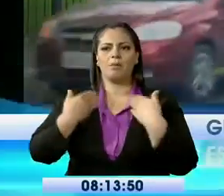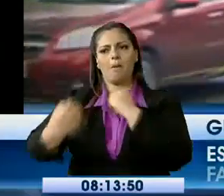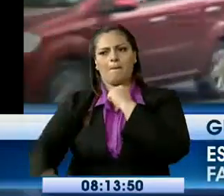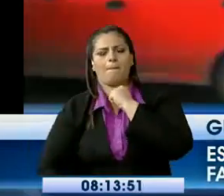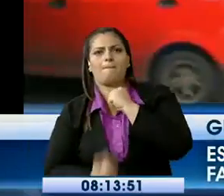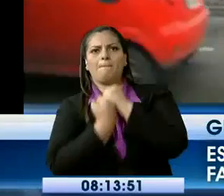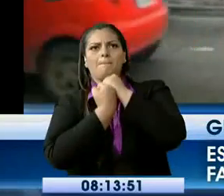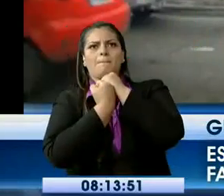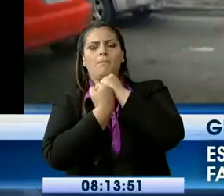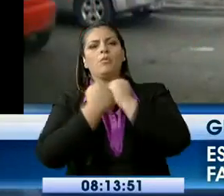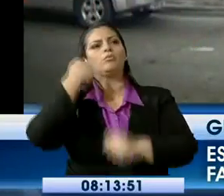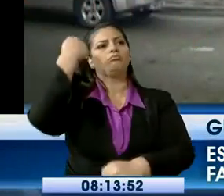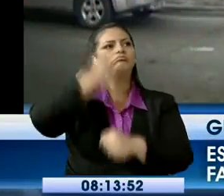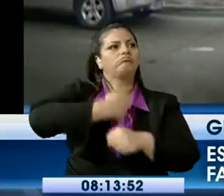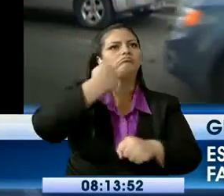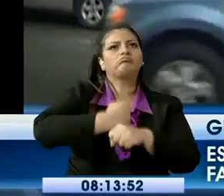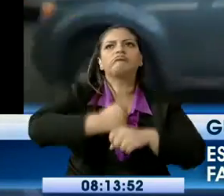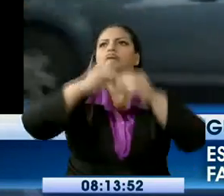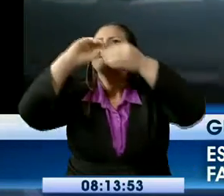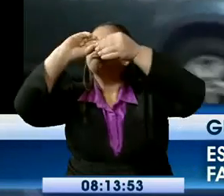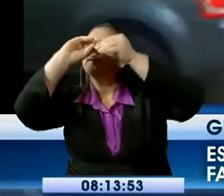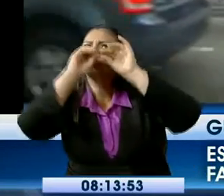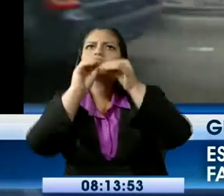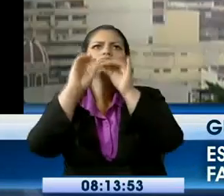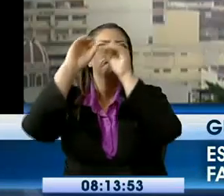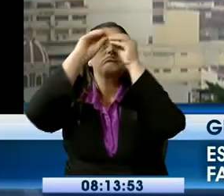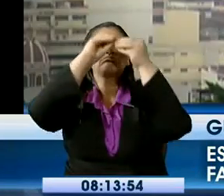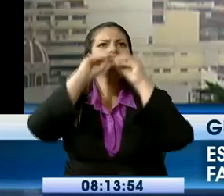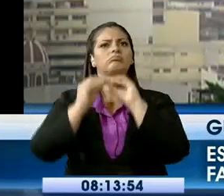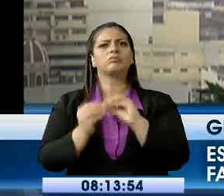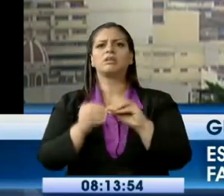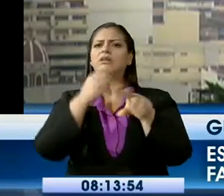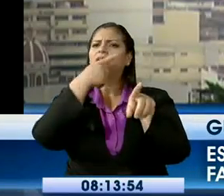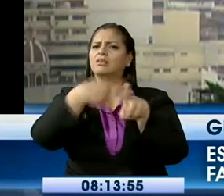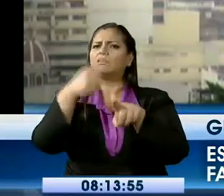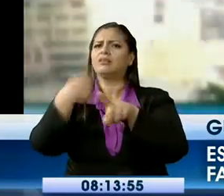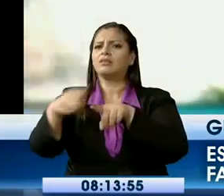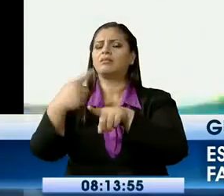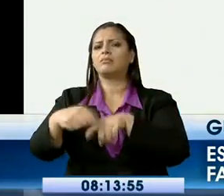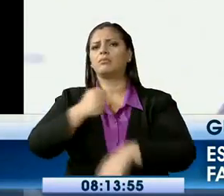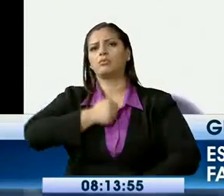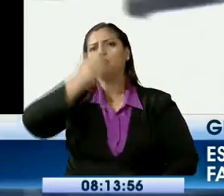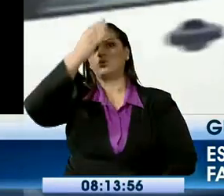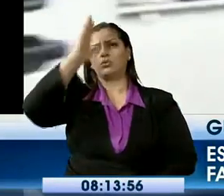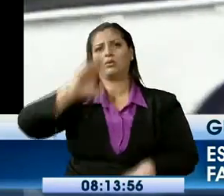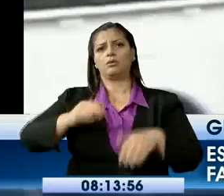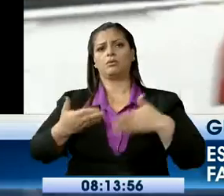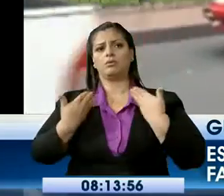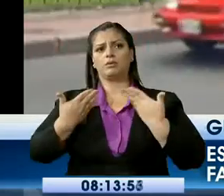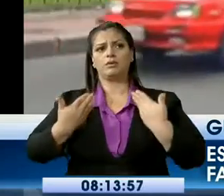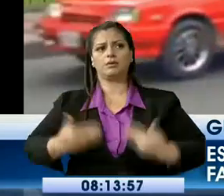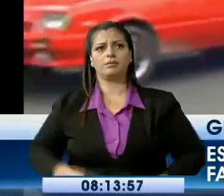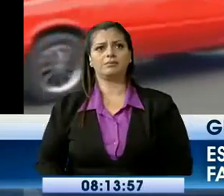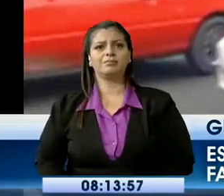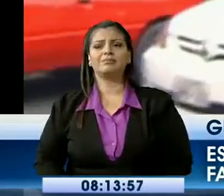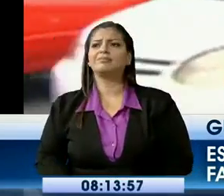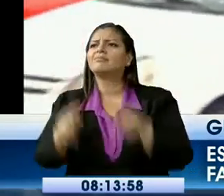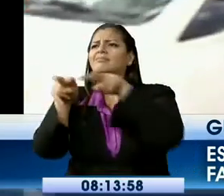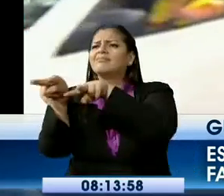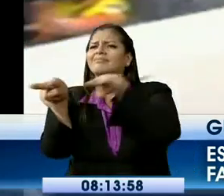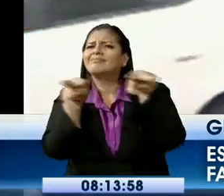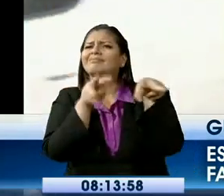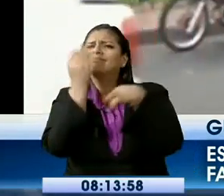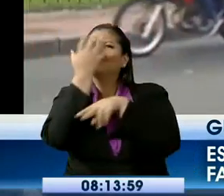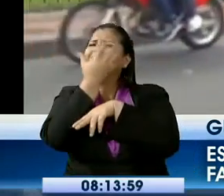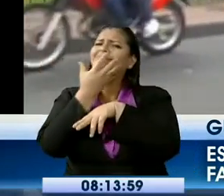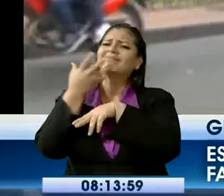oportunidad, ha hecho murales, o sea, ha incrementado bastante cultura aquí en Guayaquil. Pero además de embellecer el paisaje, estas